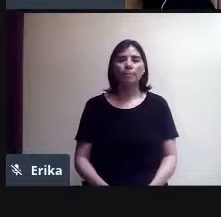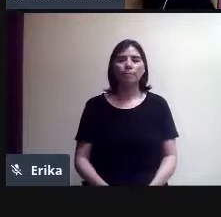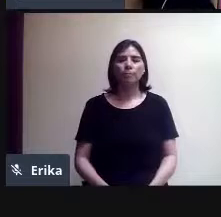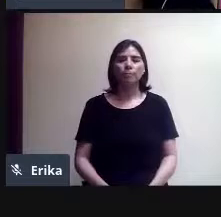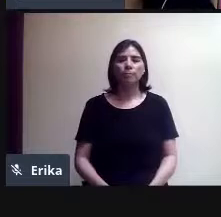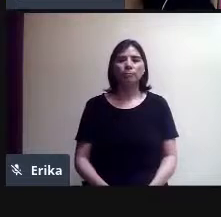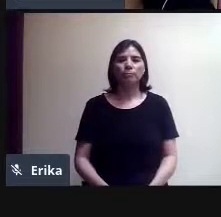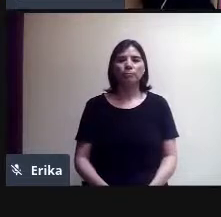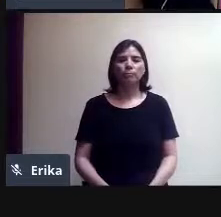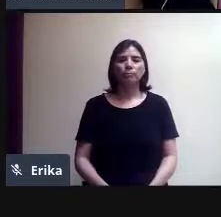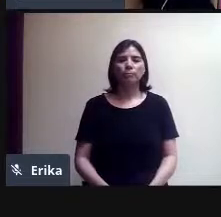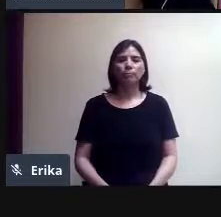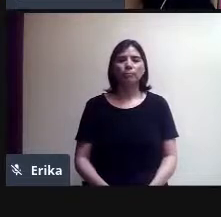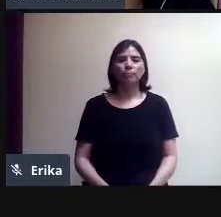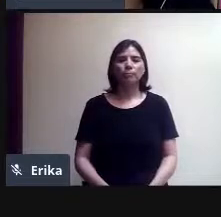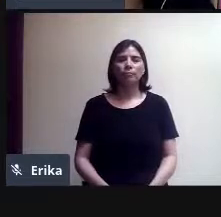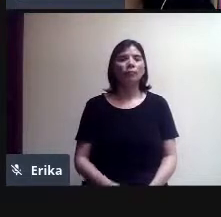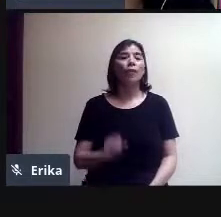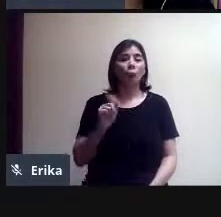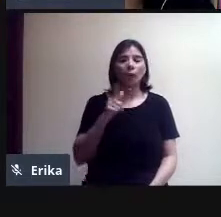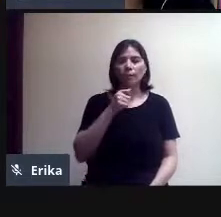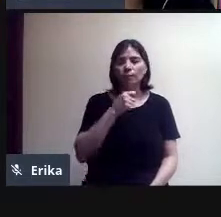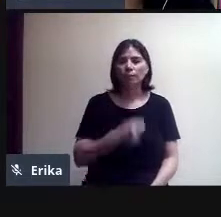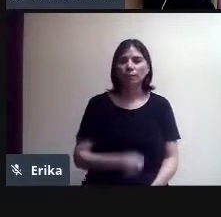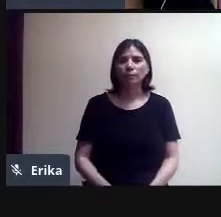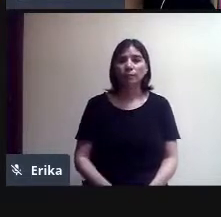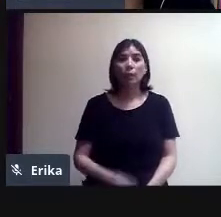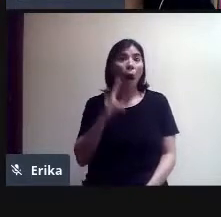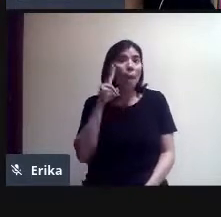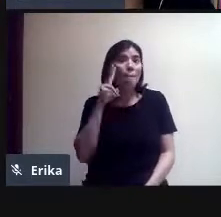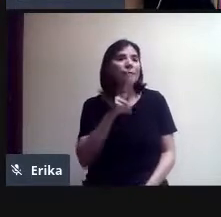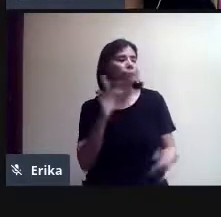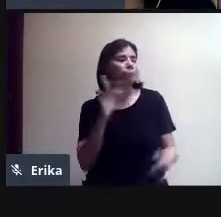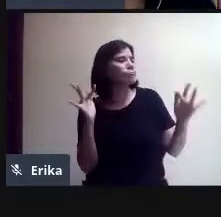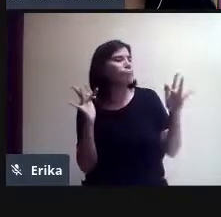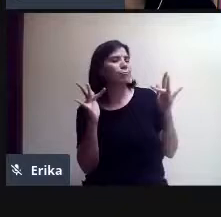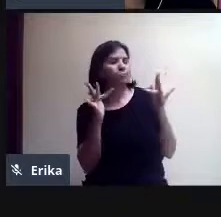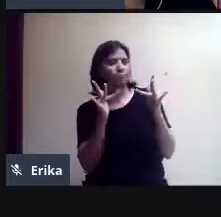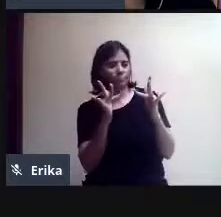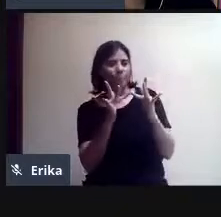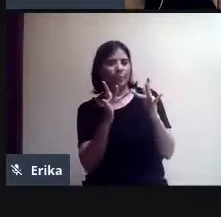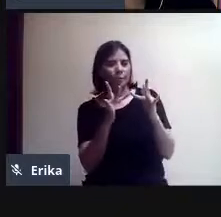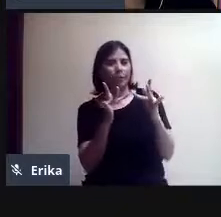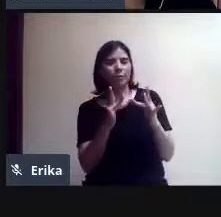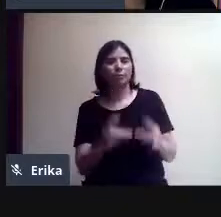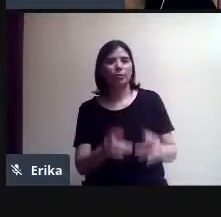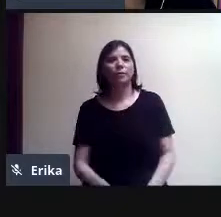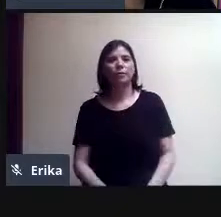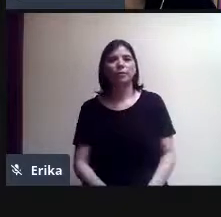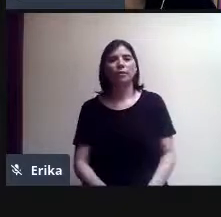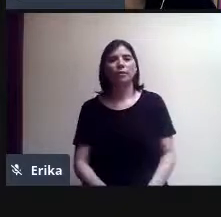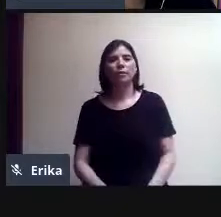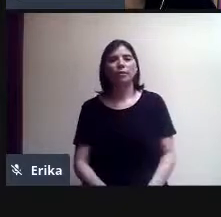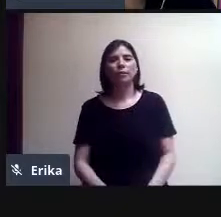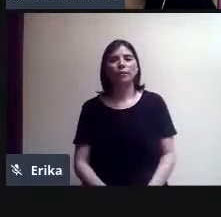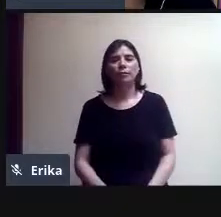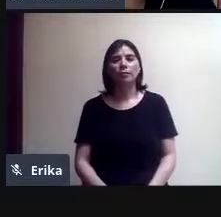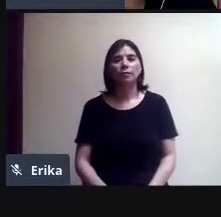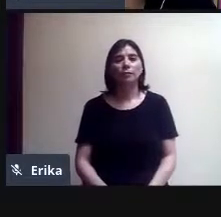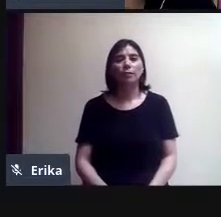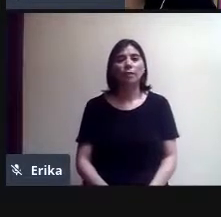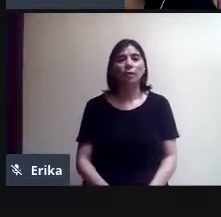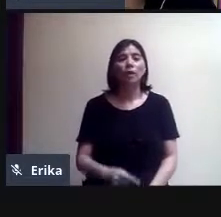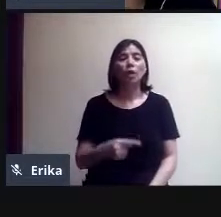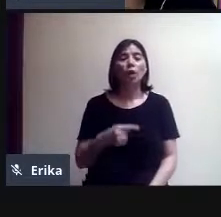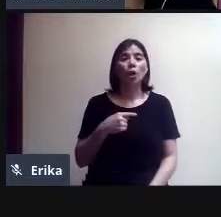micrófono. OK. Observen que ya estamos conectados ahí. Ya estamos conectados ahí. Yo, a propósito, estoy